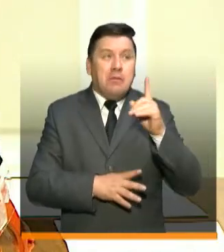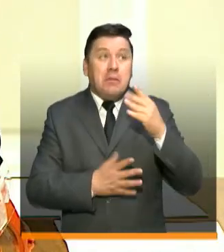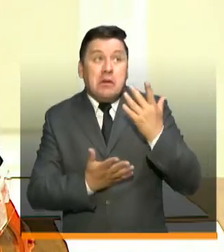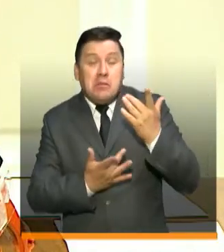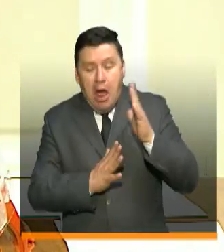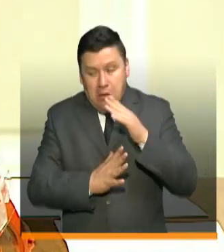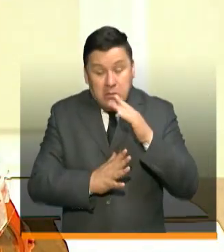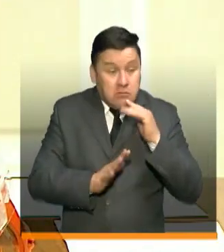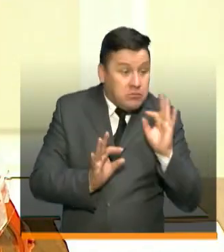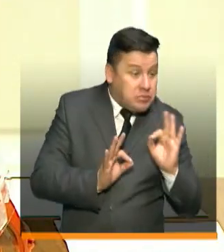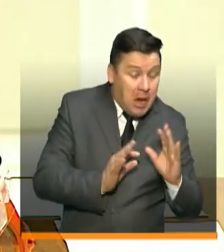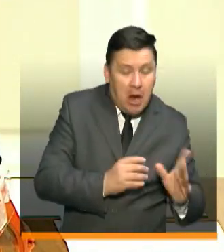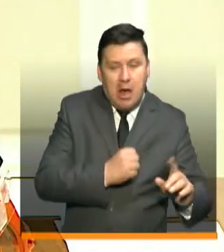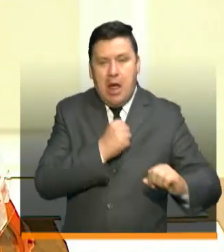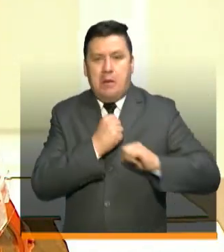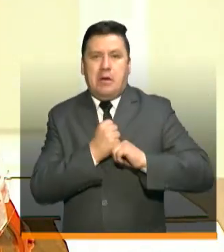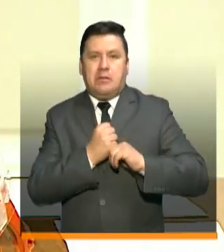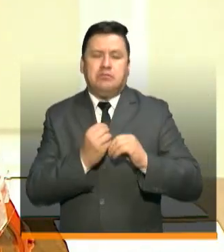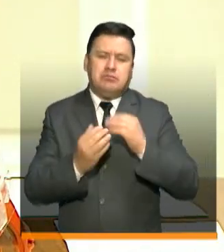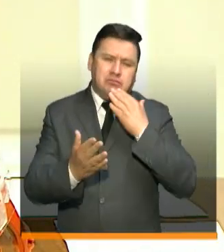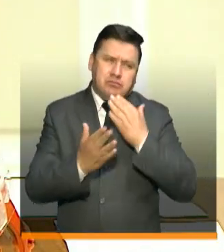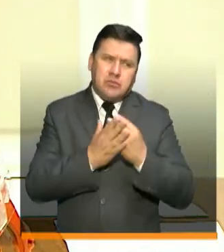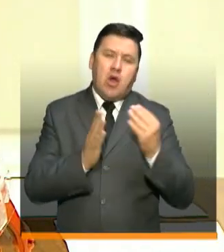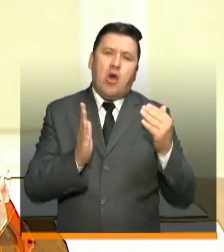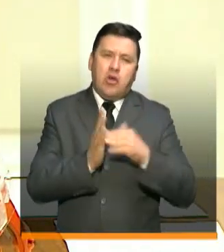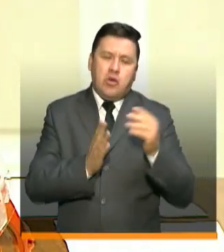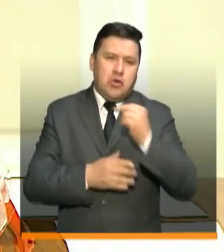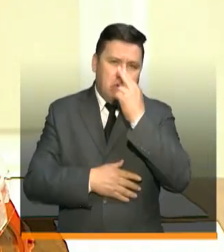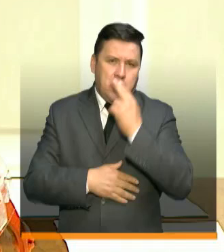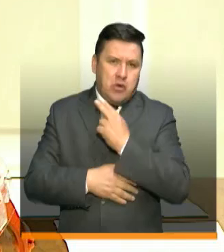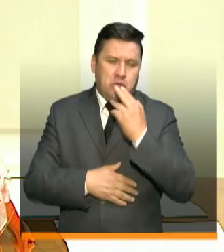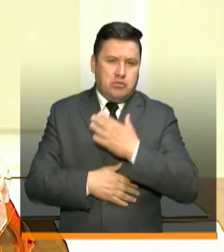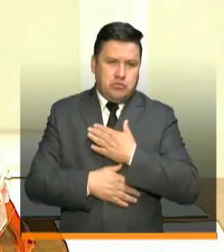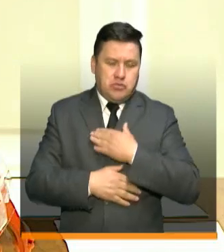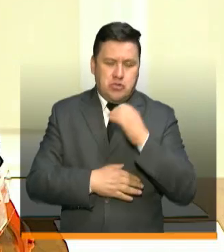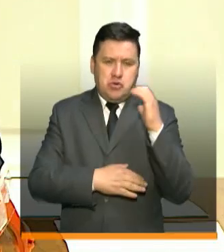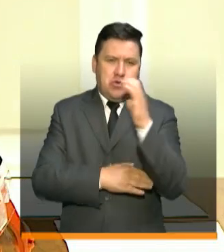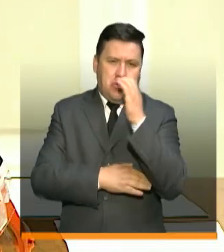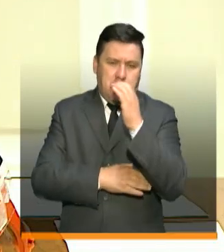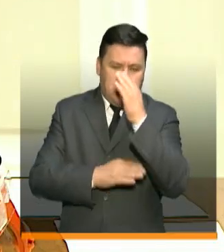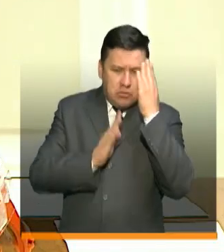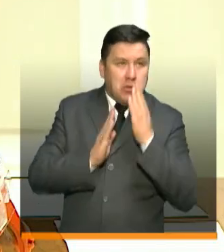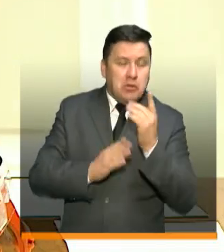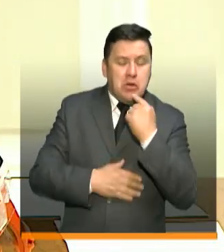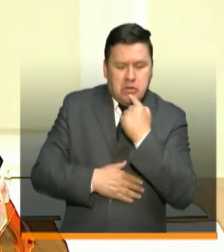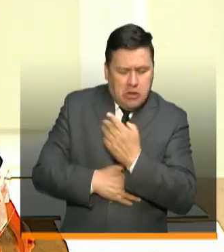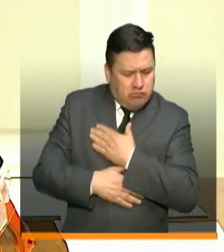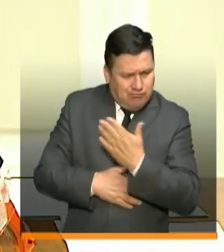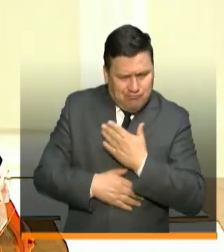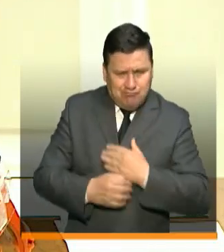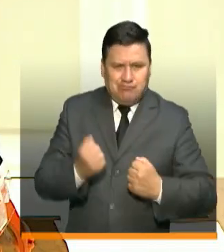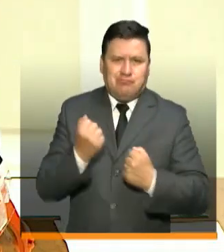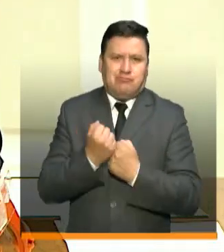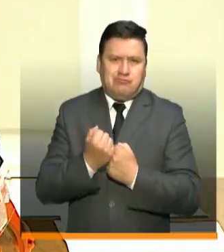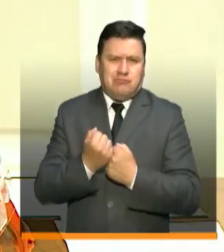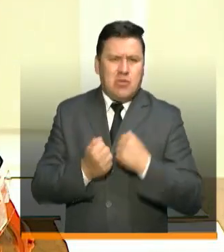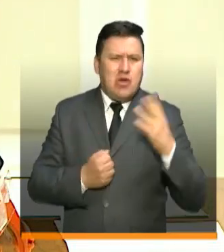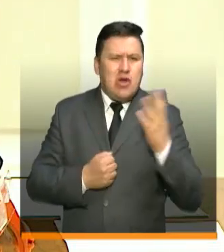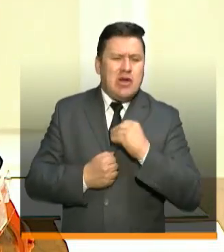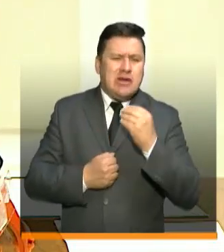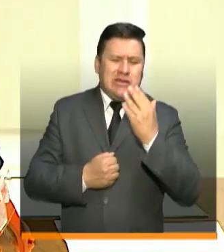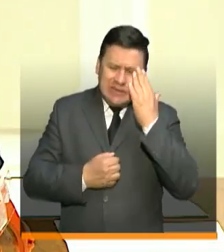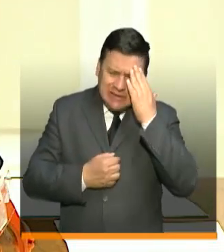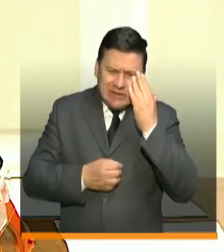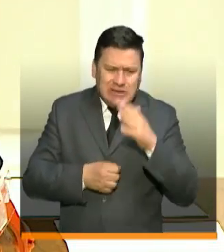apoyo, y quiero agradecerle una vez más el compromiso que él ha tenido con nuestro país porque nos lo manifestó, que en medio de todas las